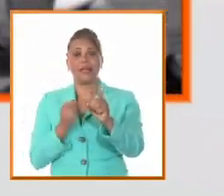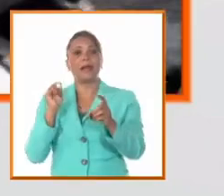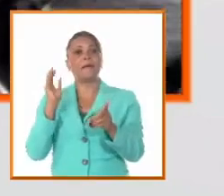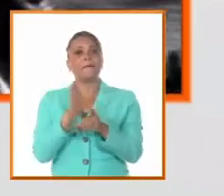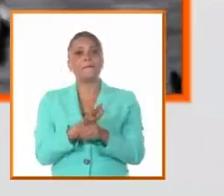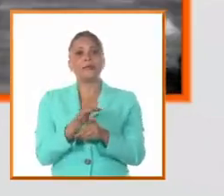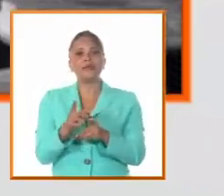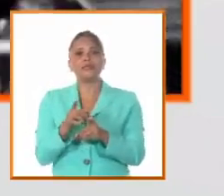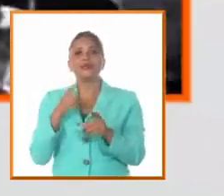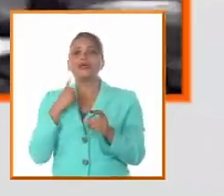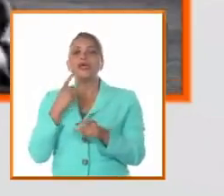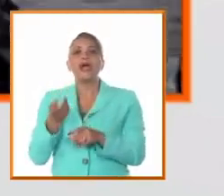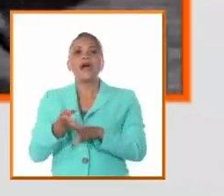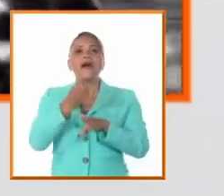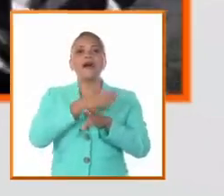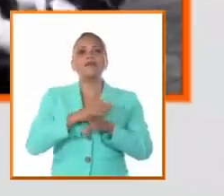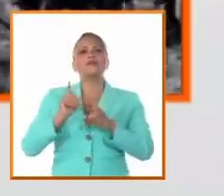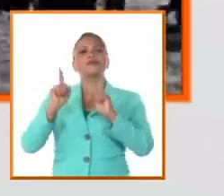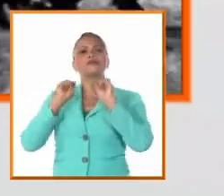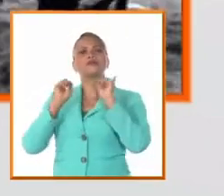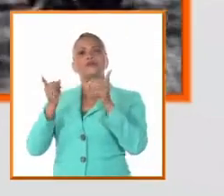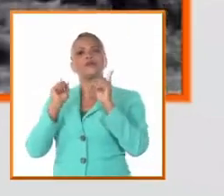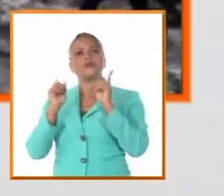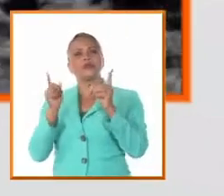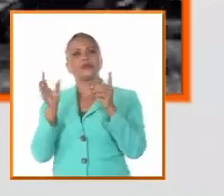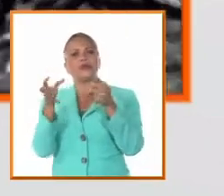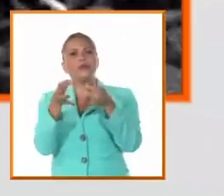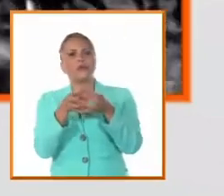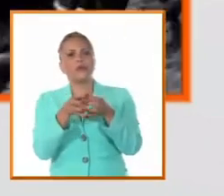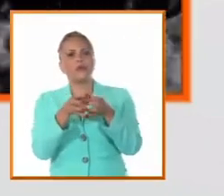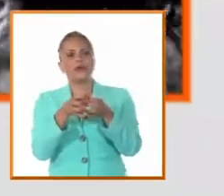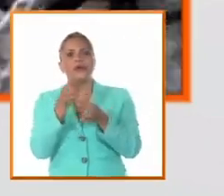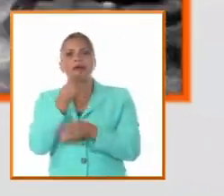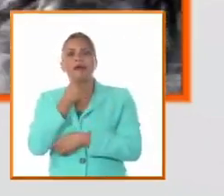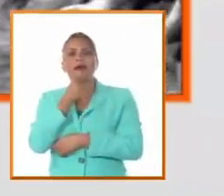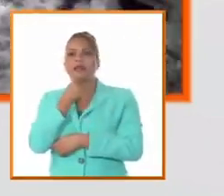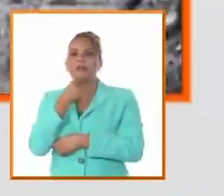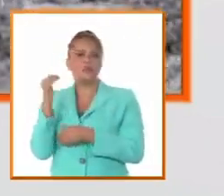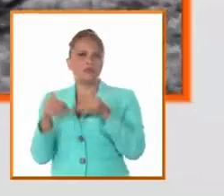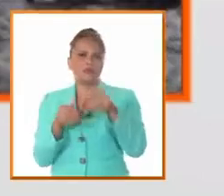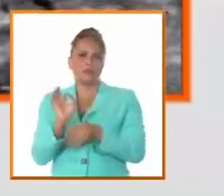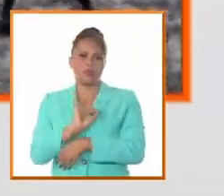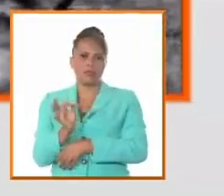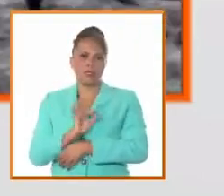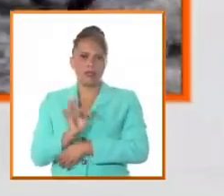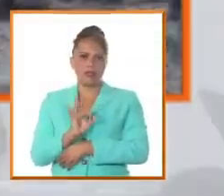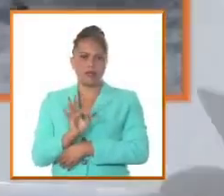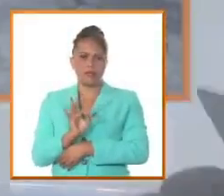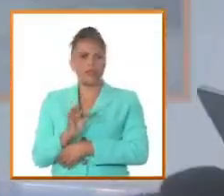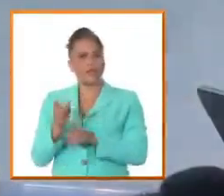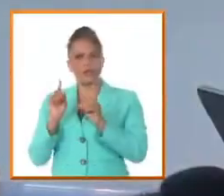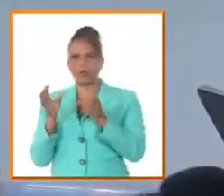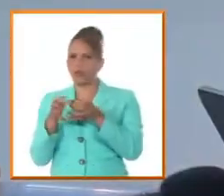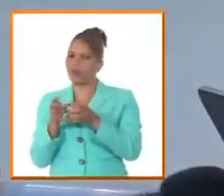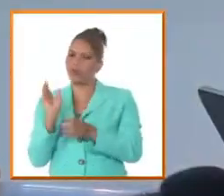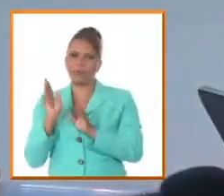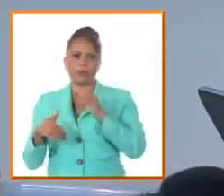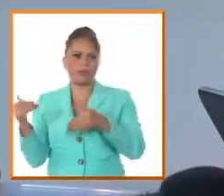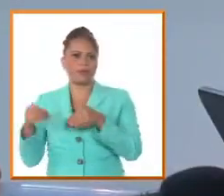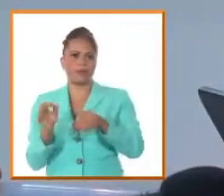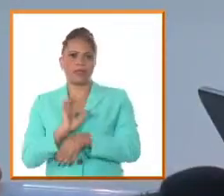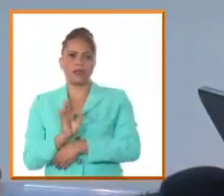se produce una reunión que yo creo que es la Agra Montes no participa en ese momento en la alzamiento Agra Montes